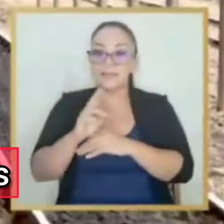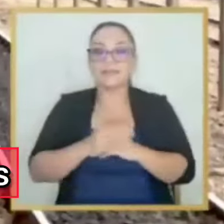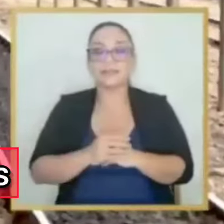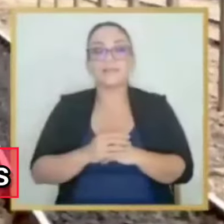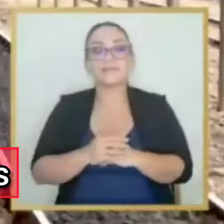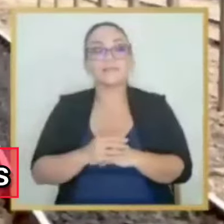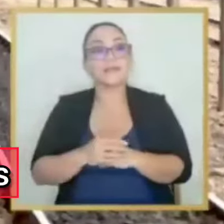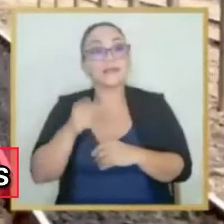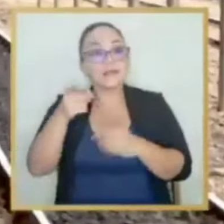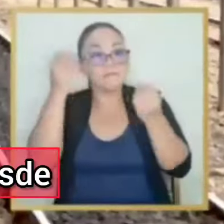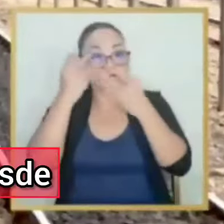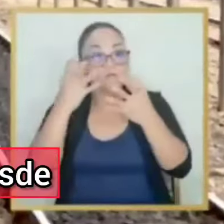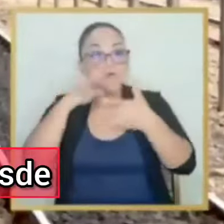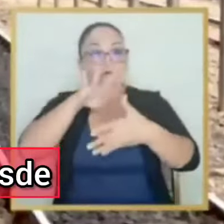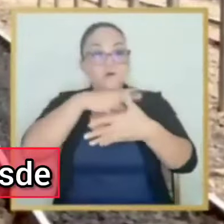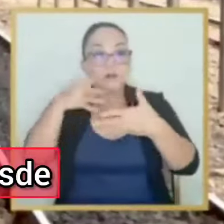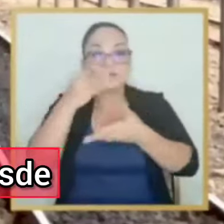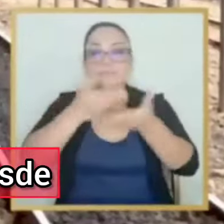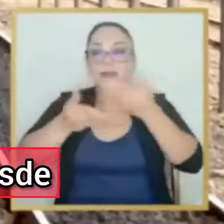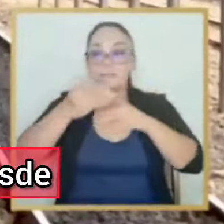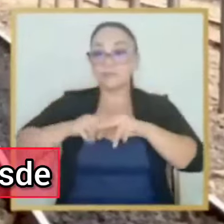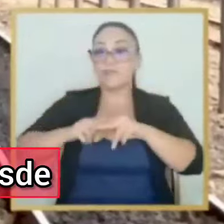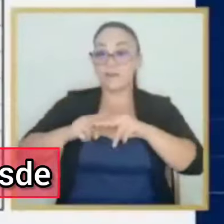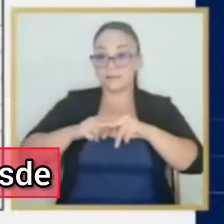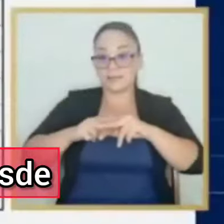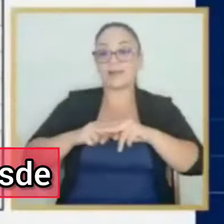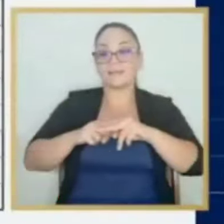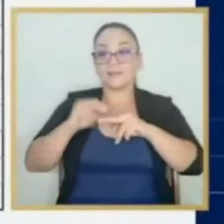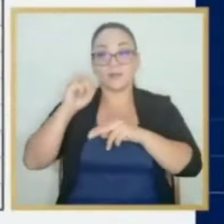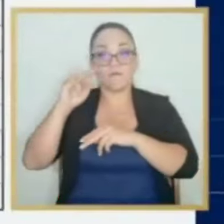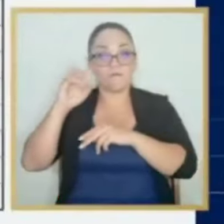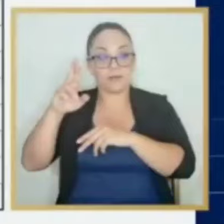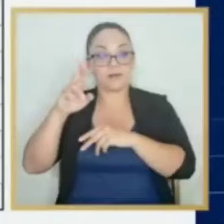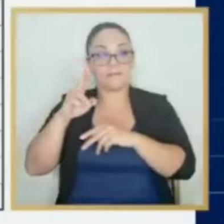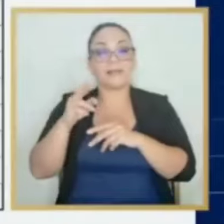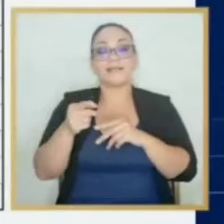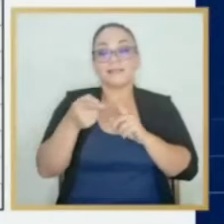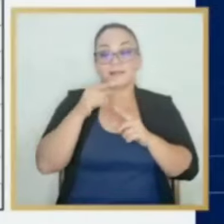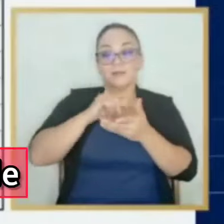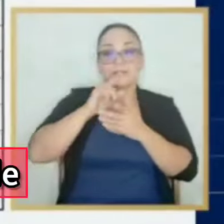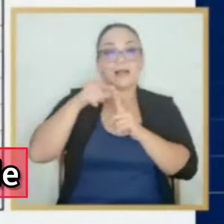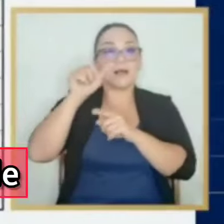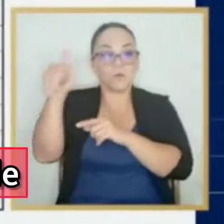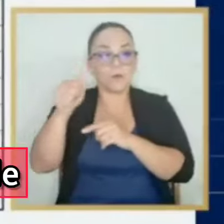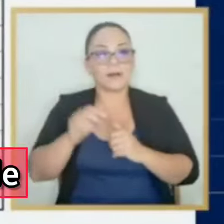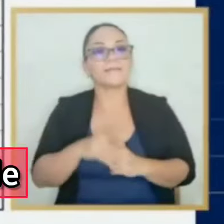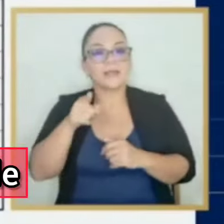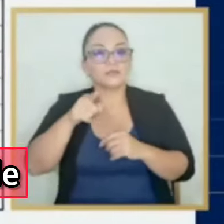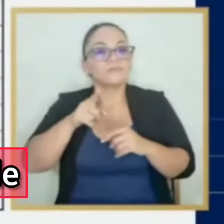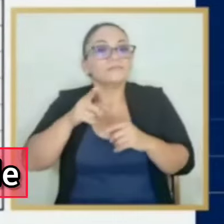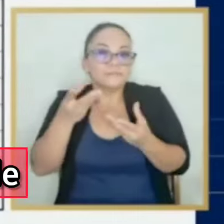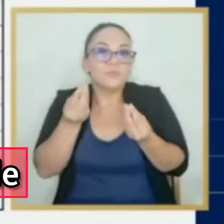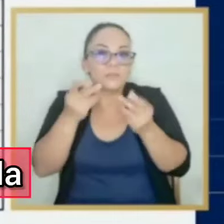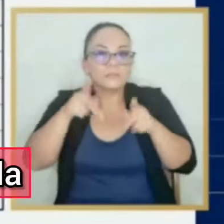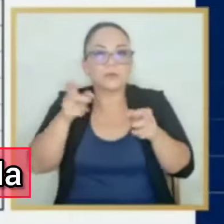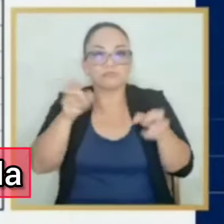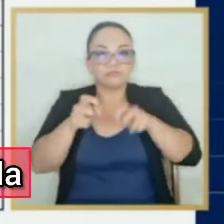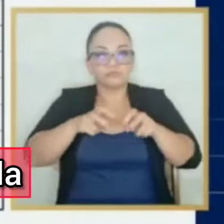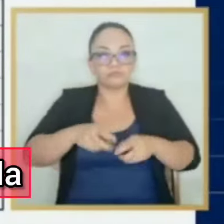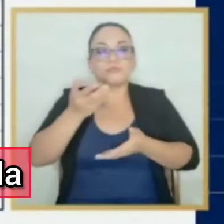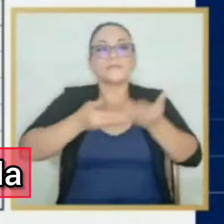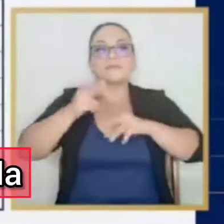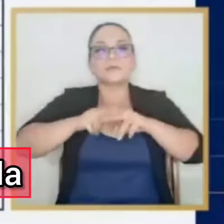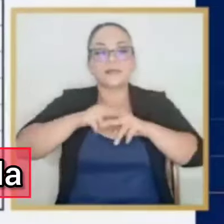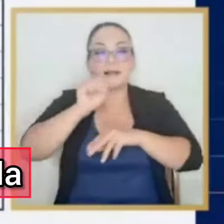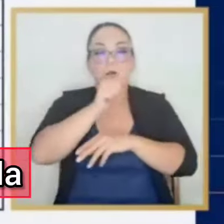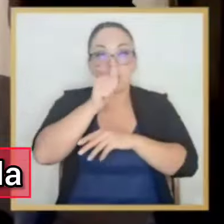Costarricense de Ferrocarriles anunció los horarios del servicio del tren desde y hacia La Juela. Esto debido al aumento de la capacidad de pasajeros